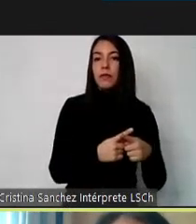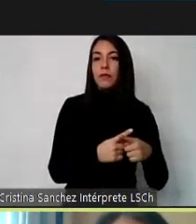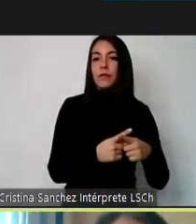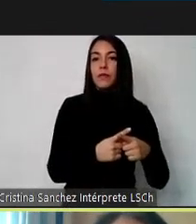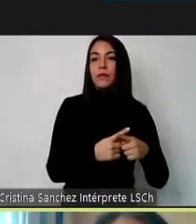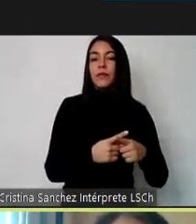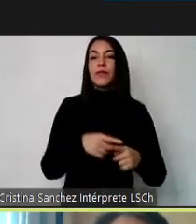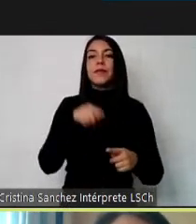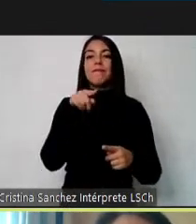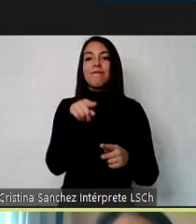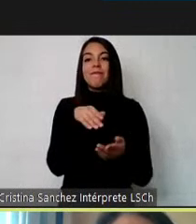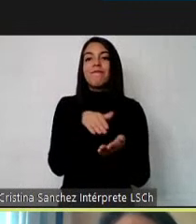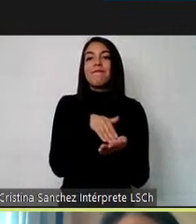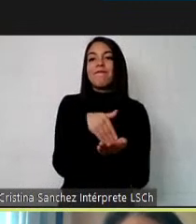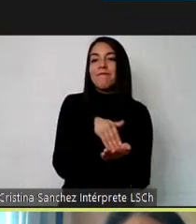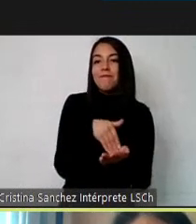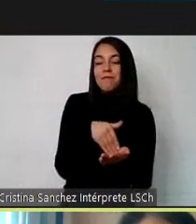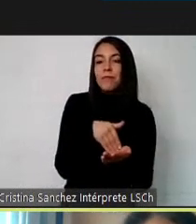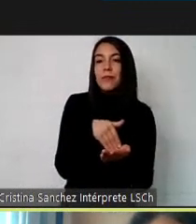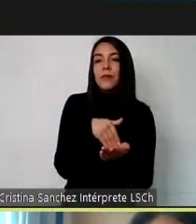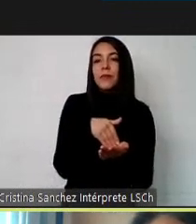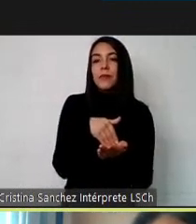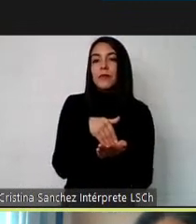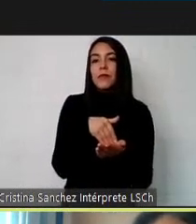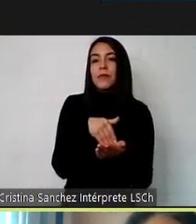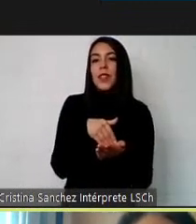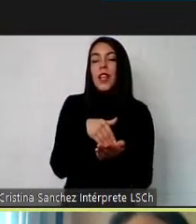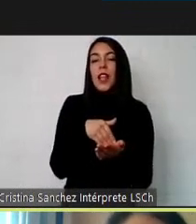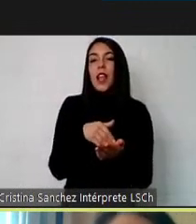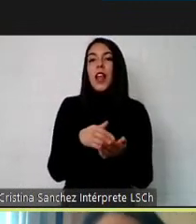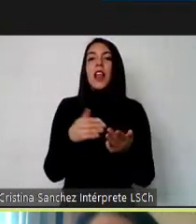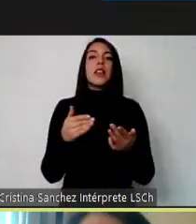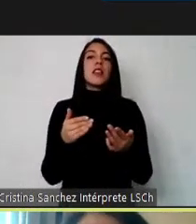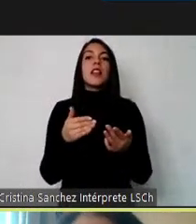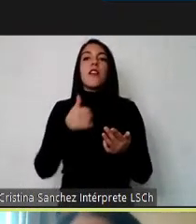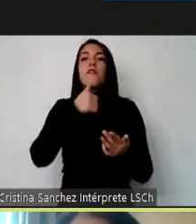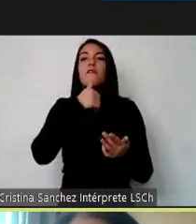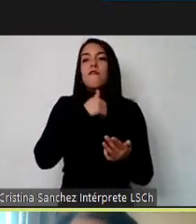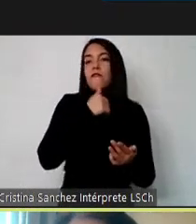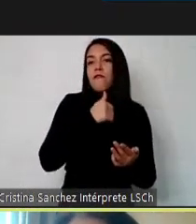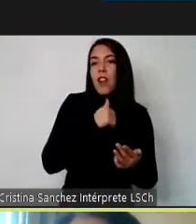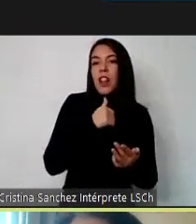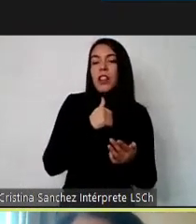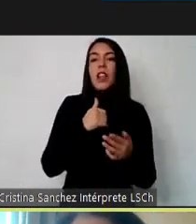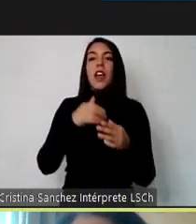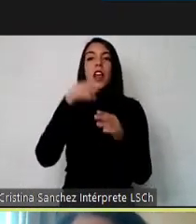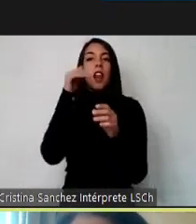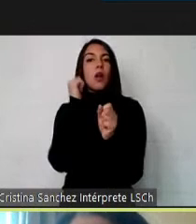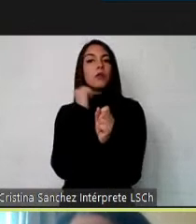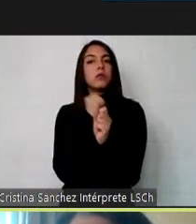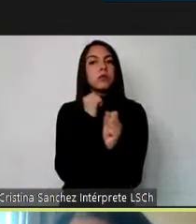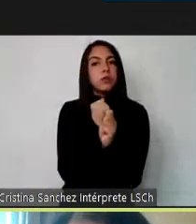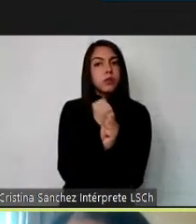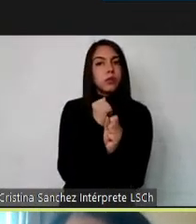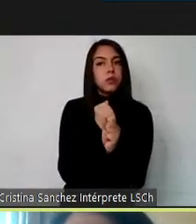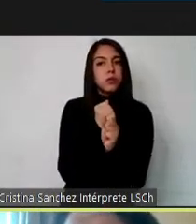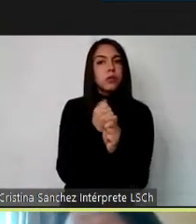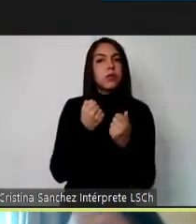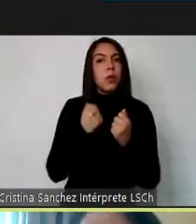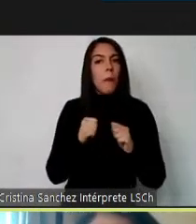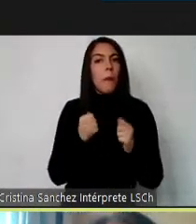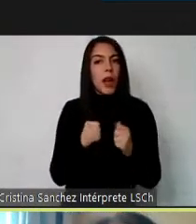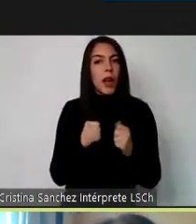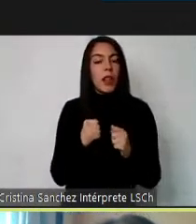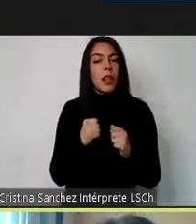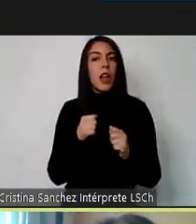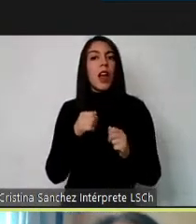déficit conceptual entre el divorcio de la práctica con lo que debiera ser